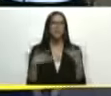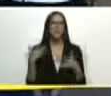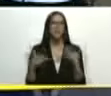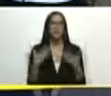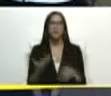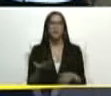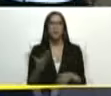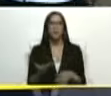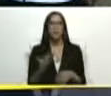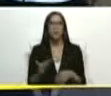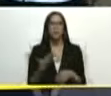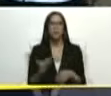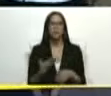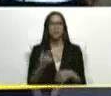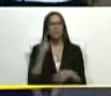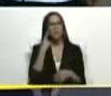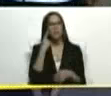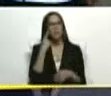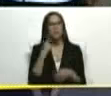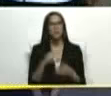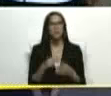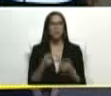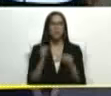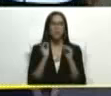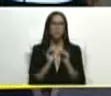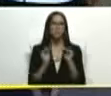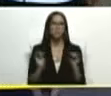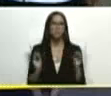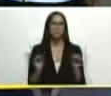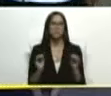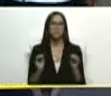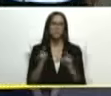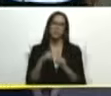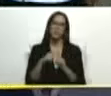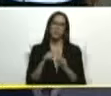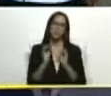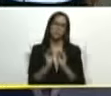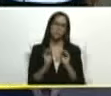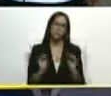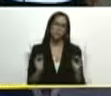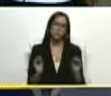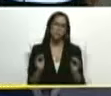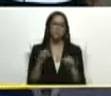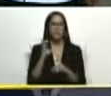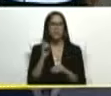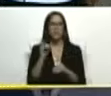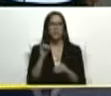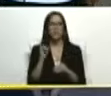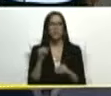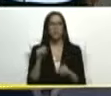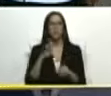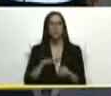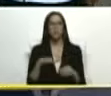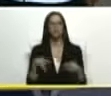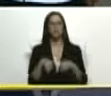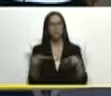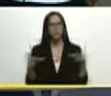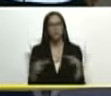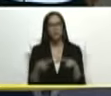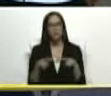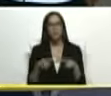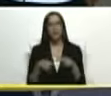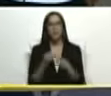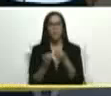importante fíjense esto es un reporte tipo denuncia porque bueno este CDI tuvo una condición para poder